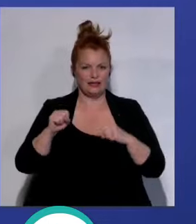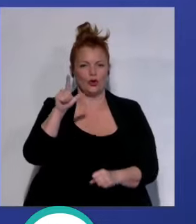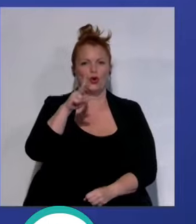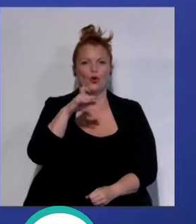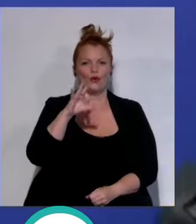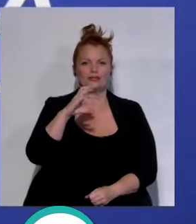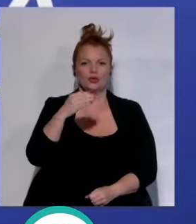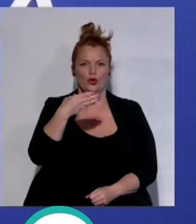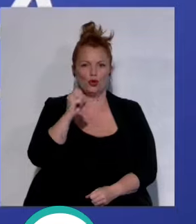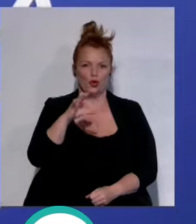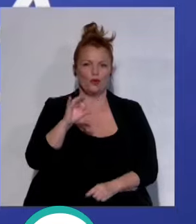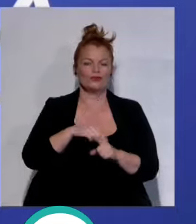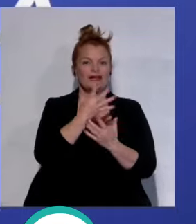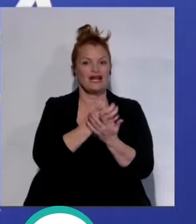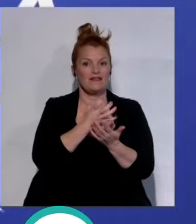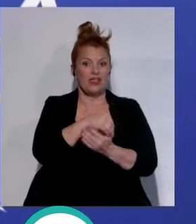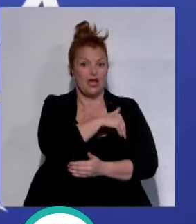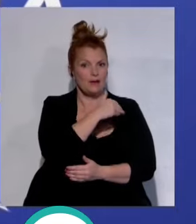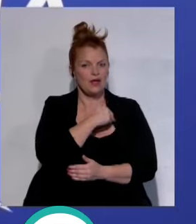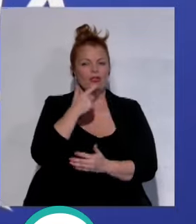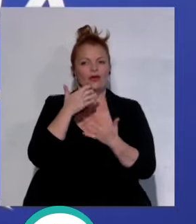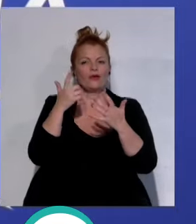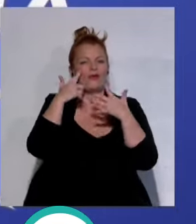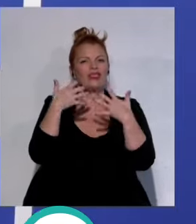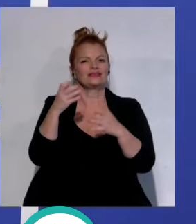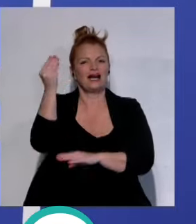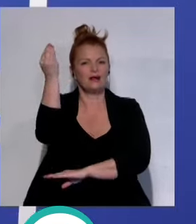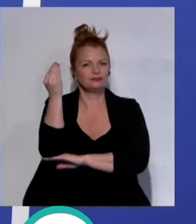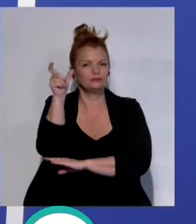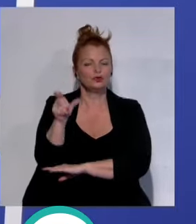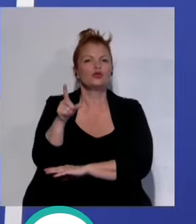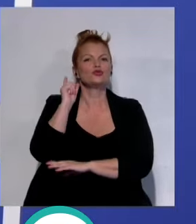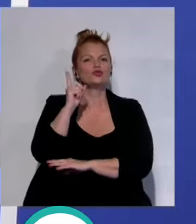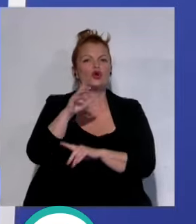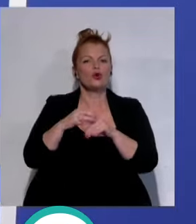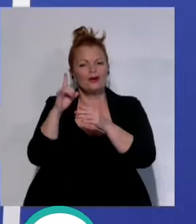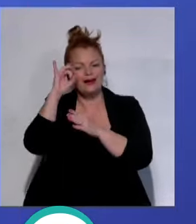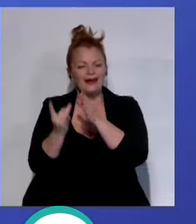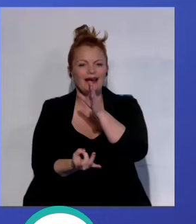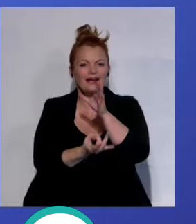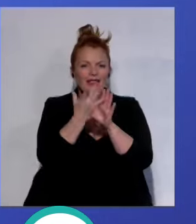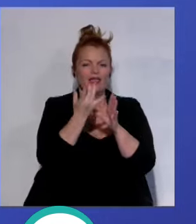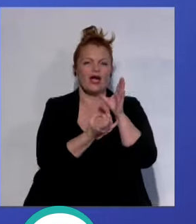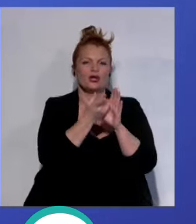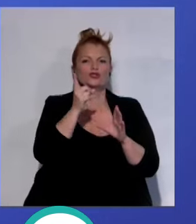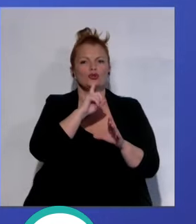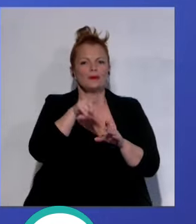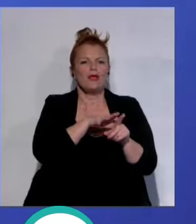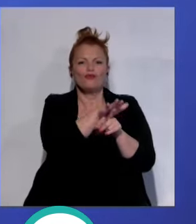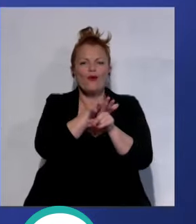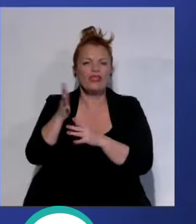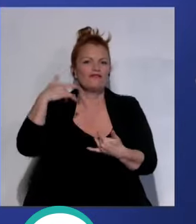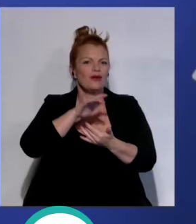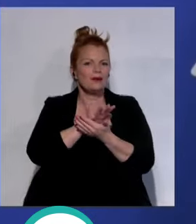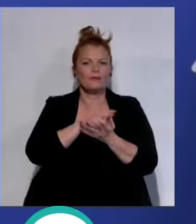director de la Academia Latina de Grabación, ha destacado la figura de Paco de Lucía no solo por sus composiciones, sino por su influencia en el flamenco y en otros